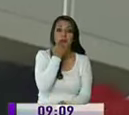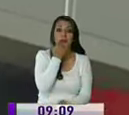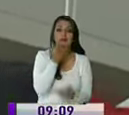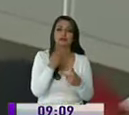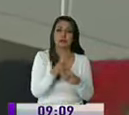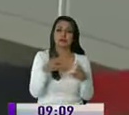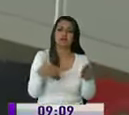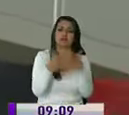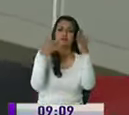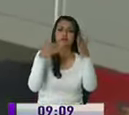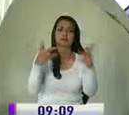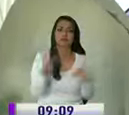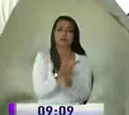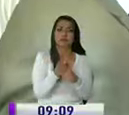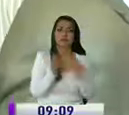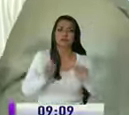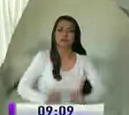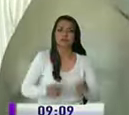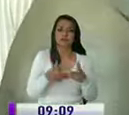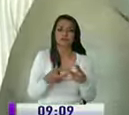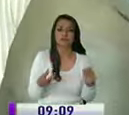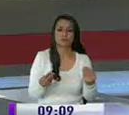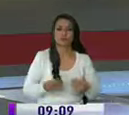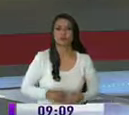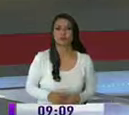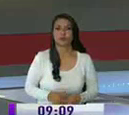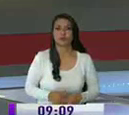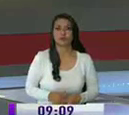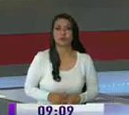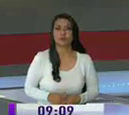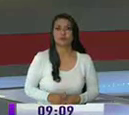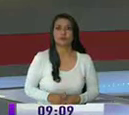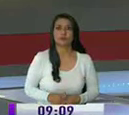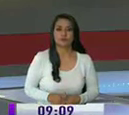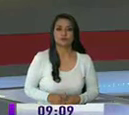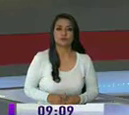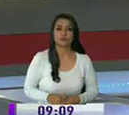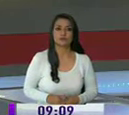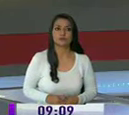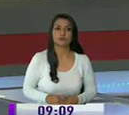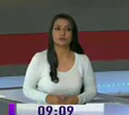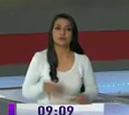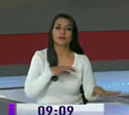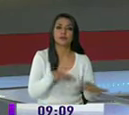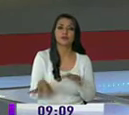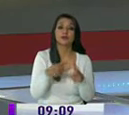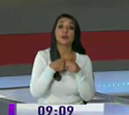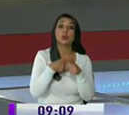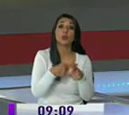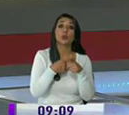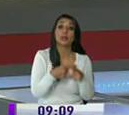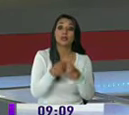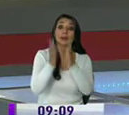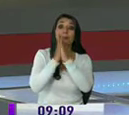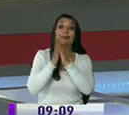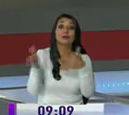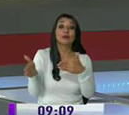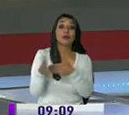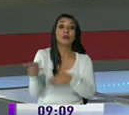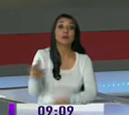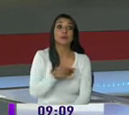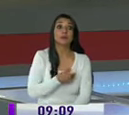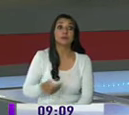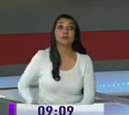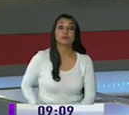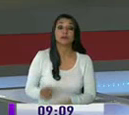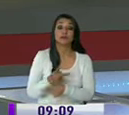combatir la delincuencia informo Javier Gallo el acto urgente solicitado en contra de Gustavo Yal presidente del consejo